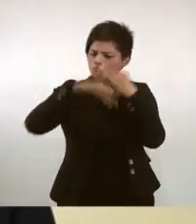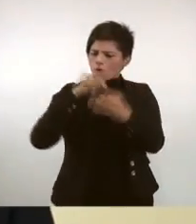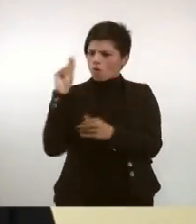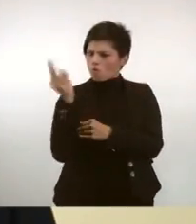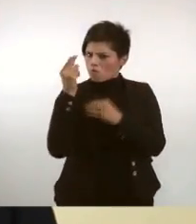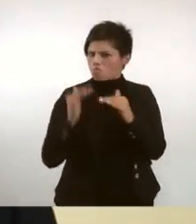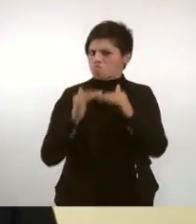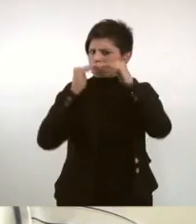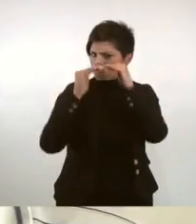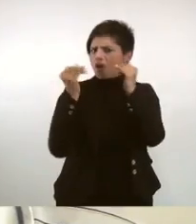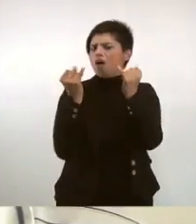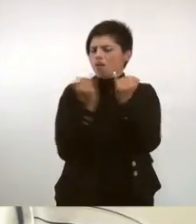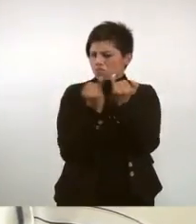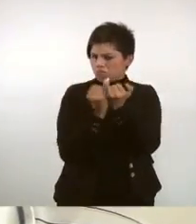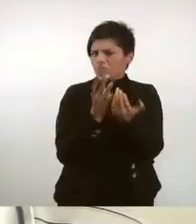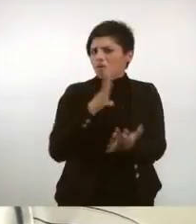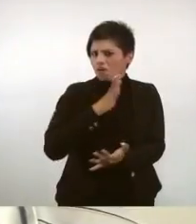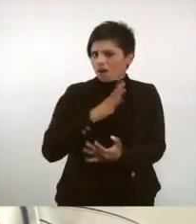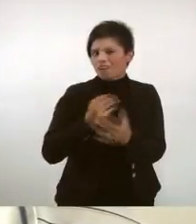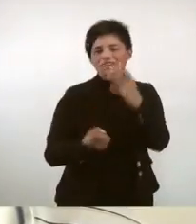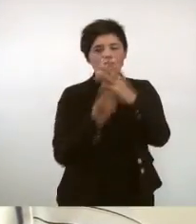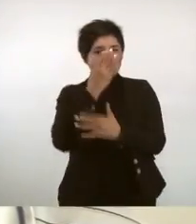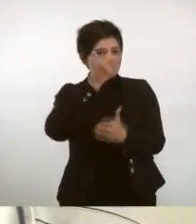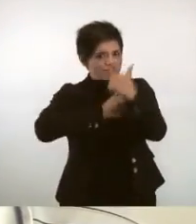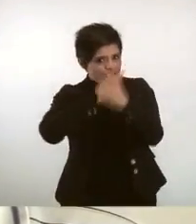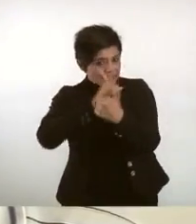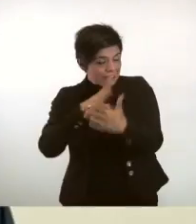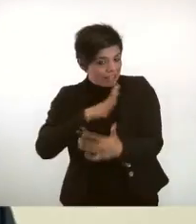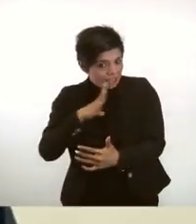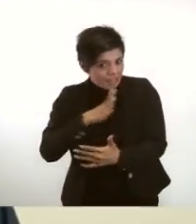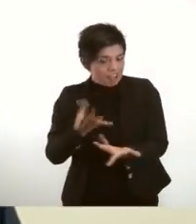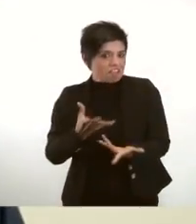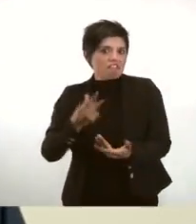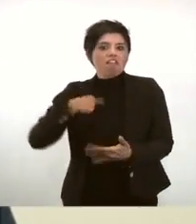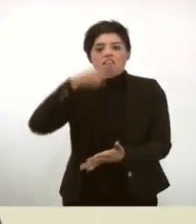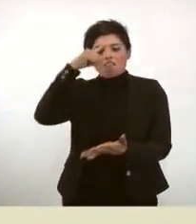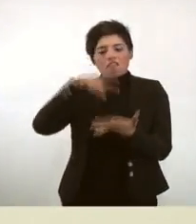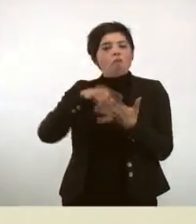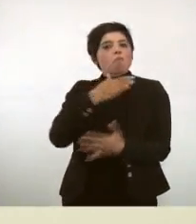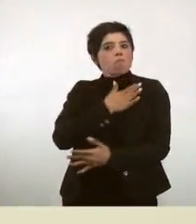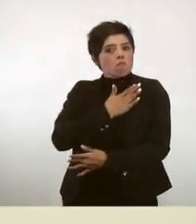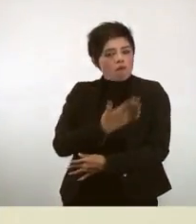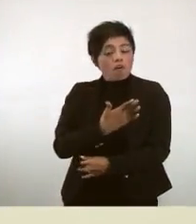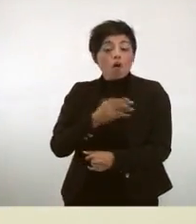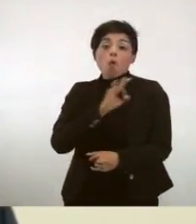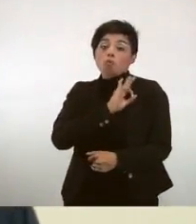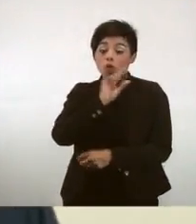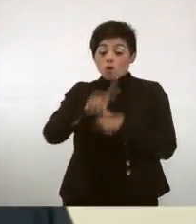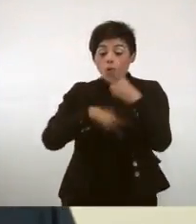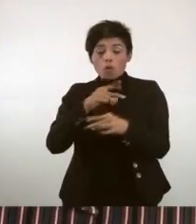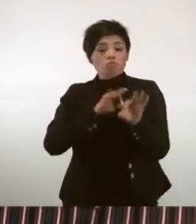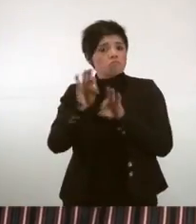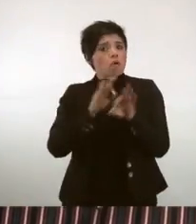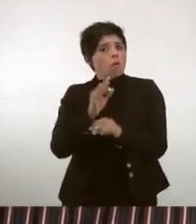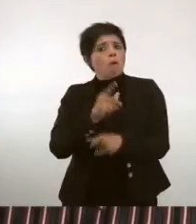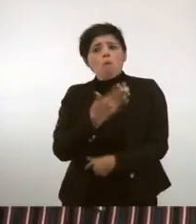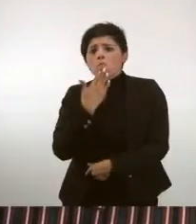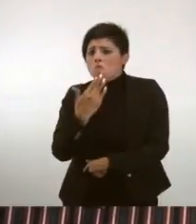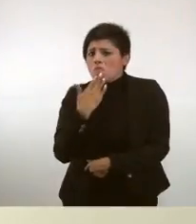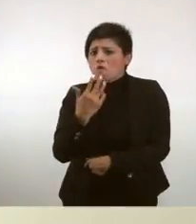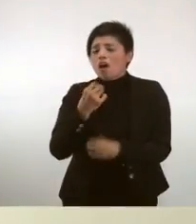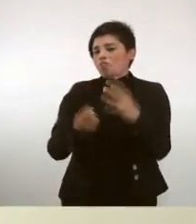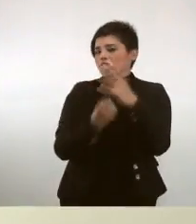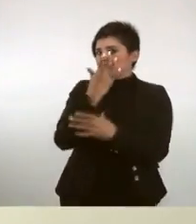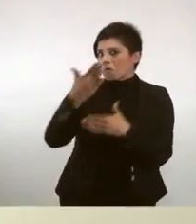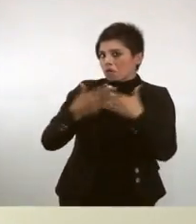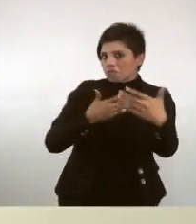universidades de nuestro país. Las nuevas carreras que tiene. Me permite estar en mi trabajo sin ningún contratiempo. Es innovador.